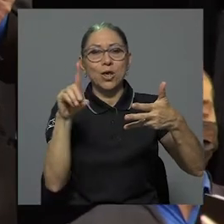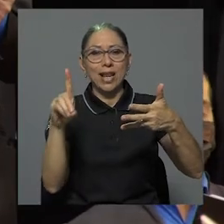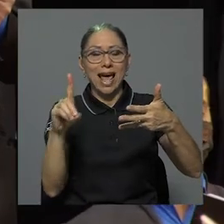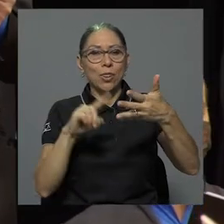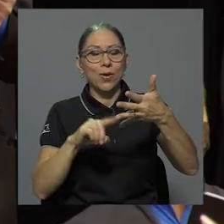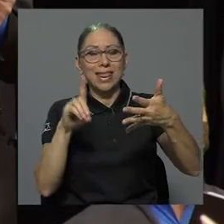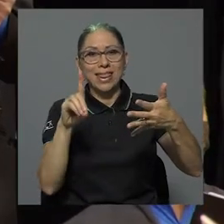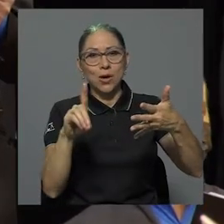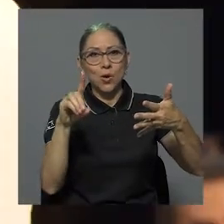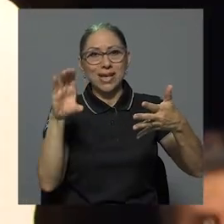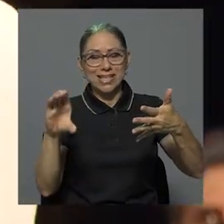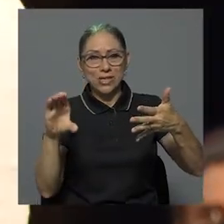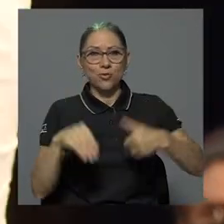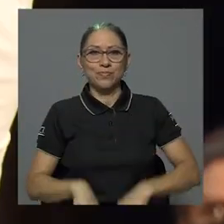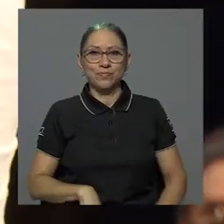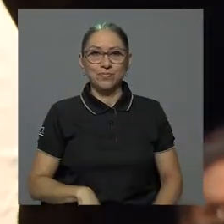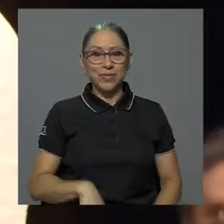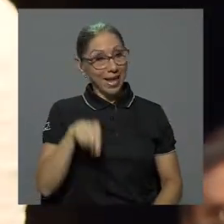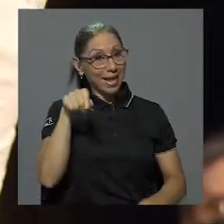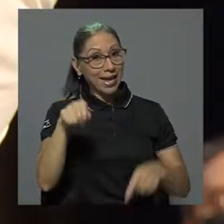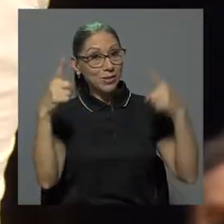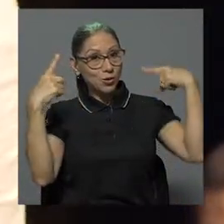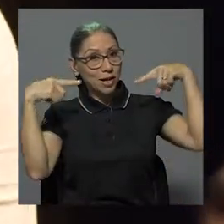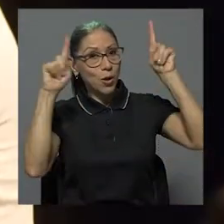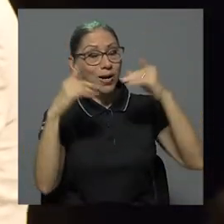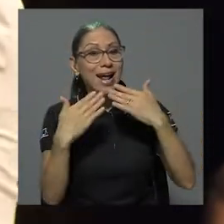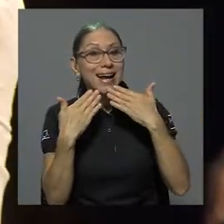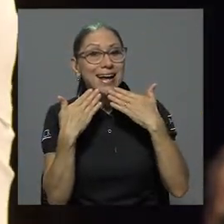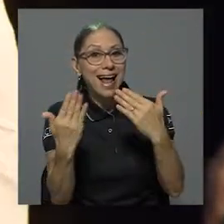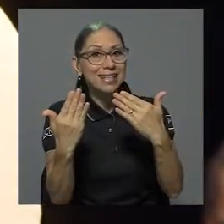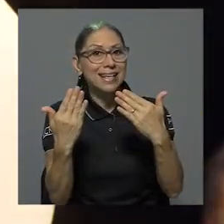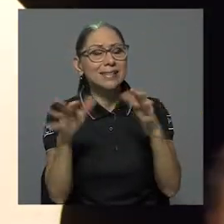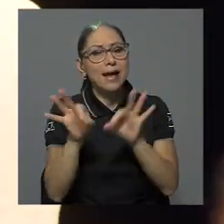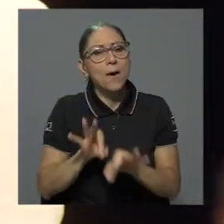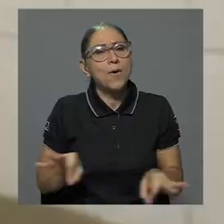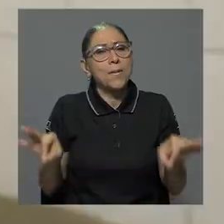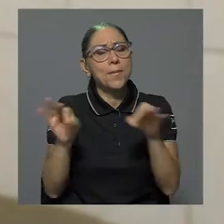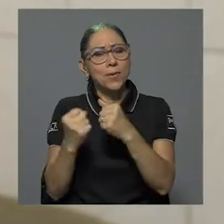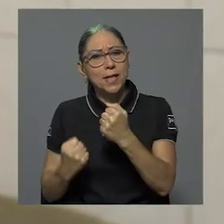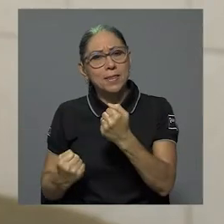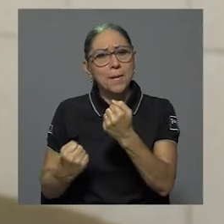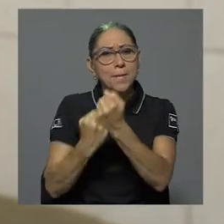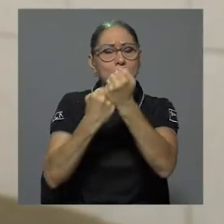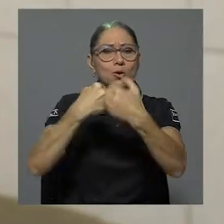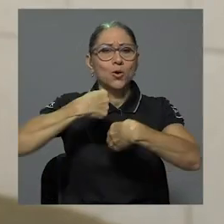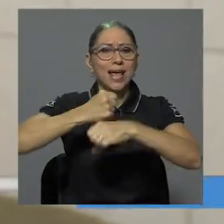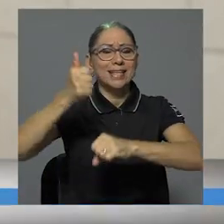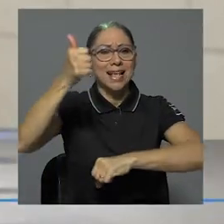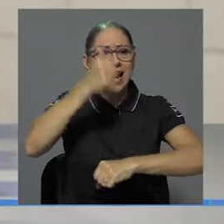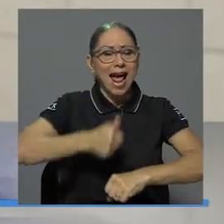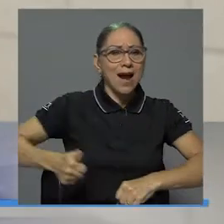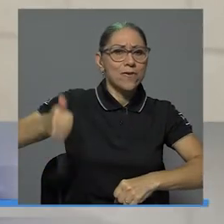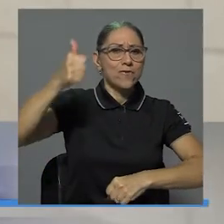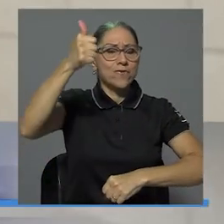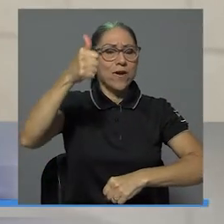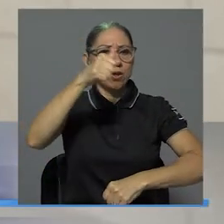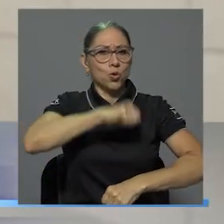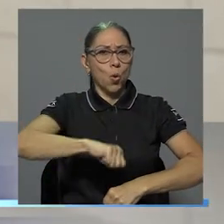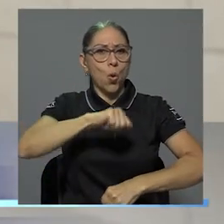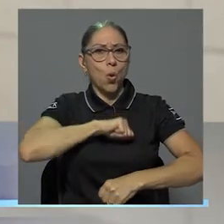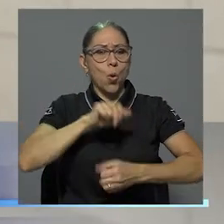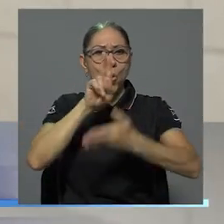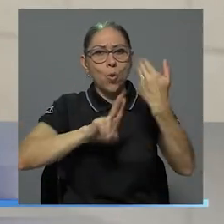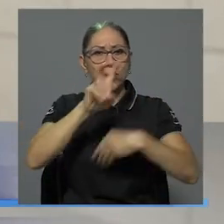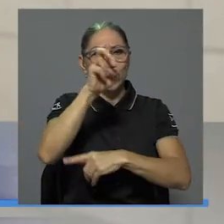Diego Castillo. Esto se logra gracias a un apoyo importante de la rectoría de la Universidad de Costa Rica